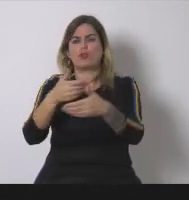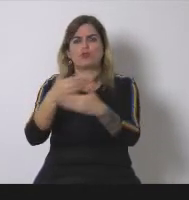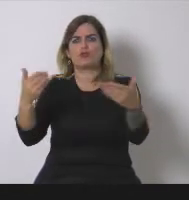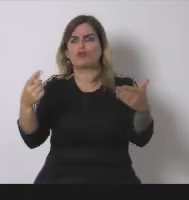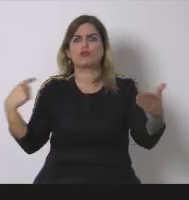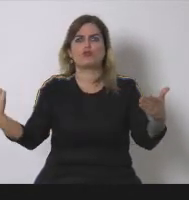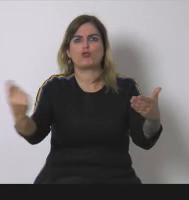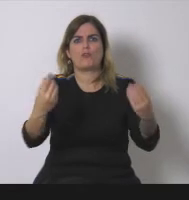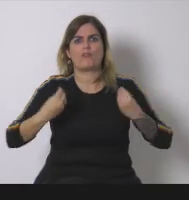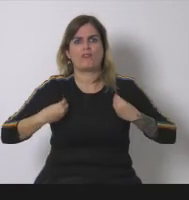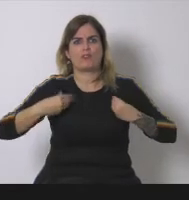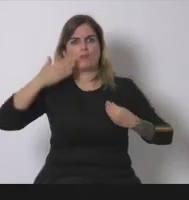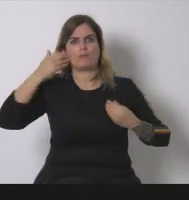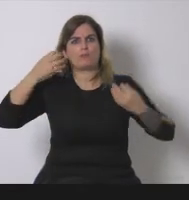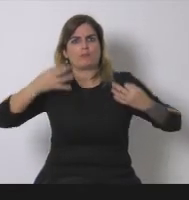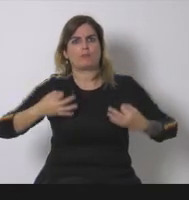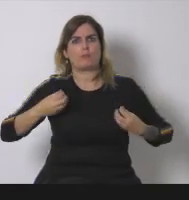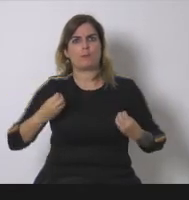digna